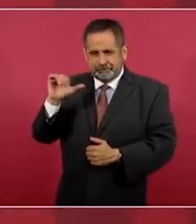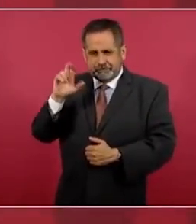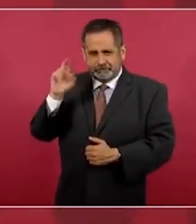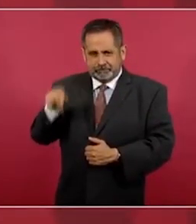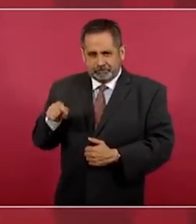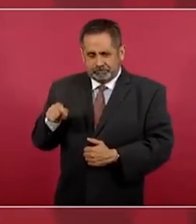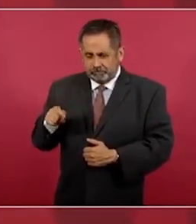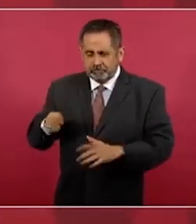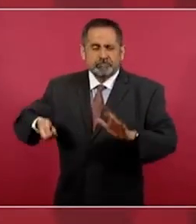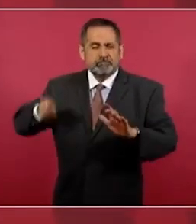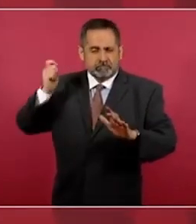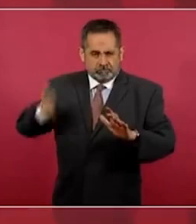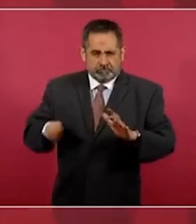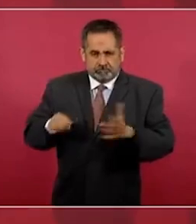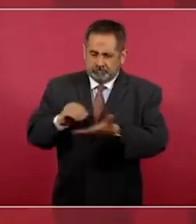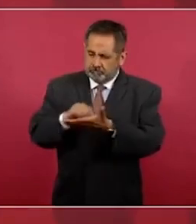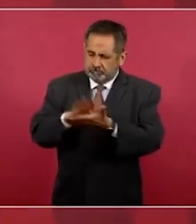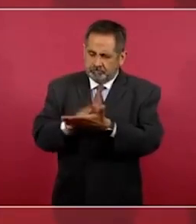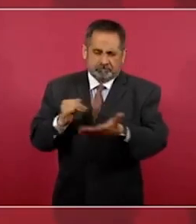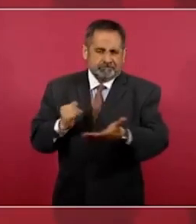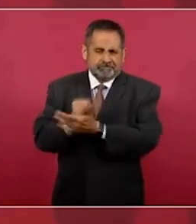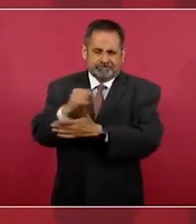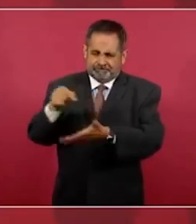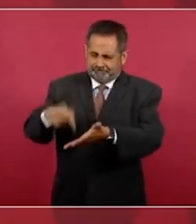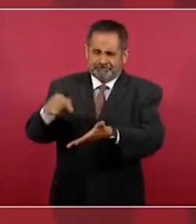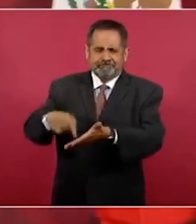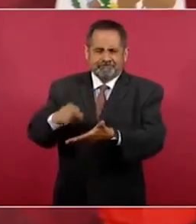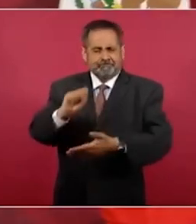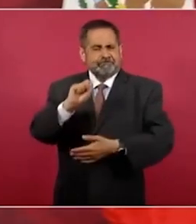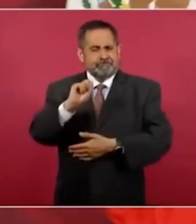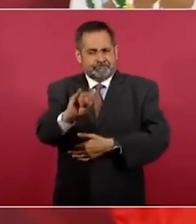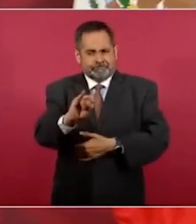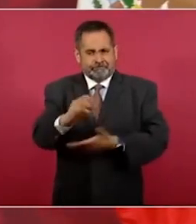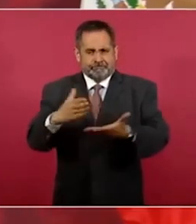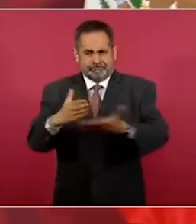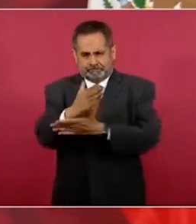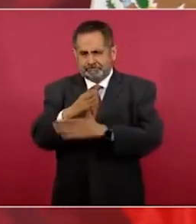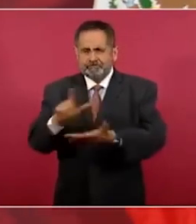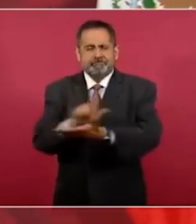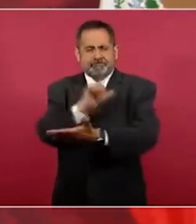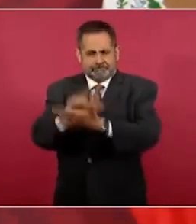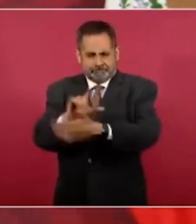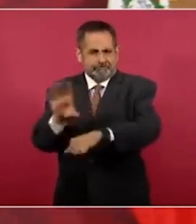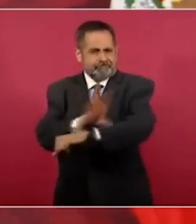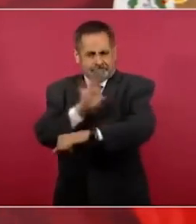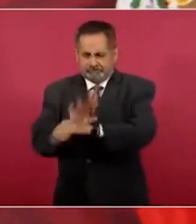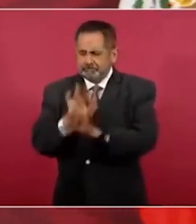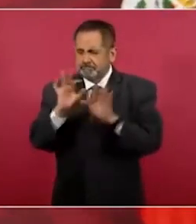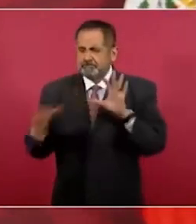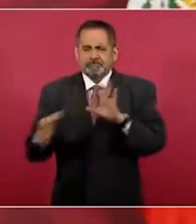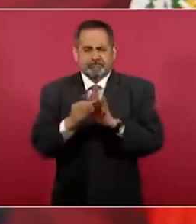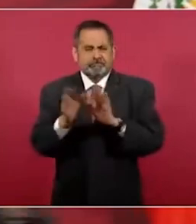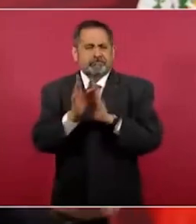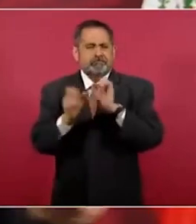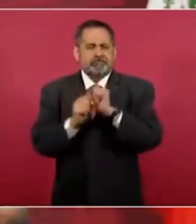constitucional la ley eléctrica, estaban